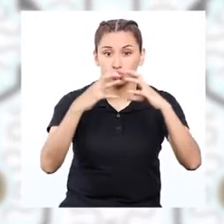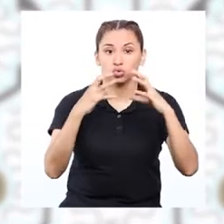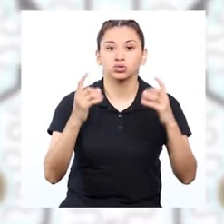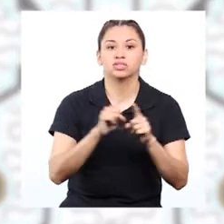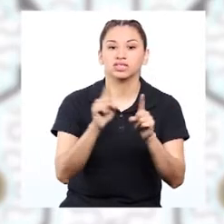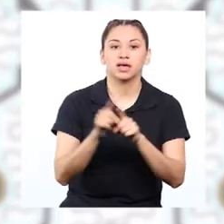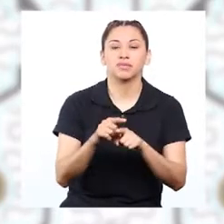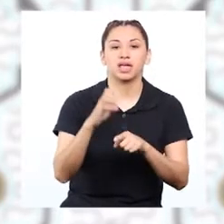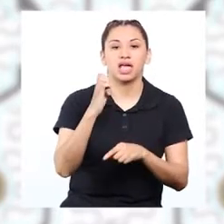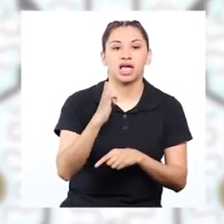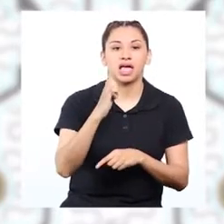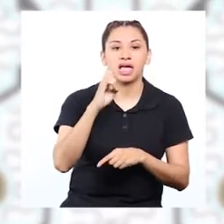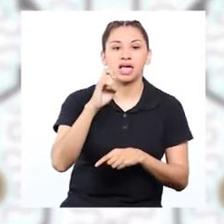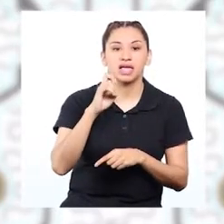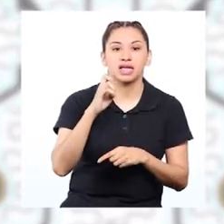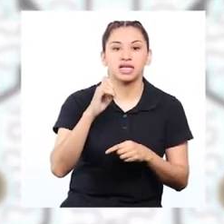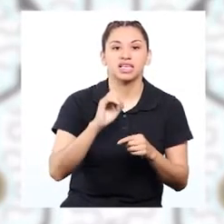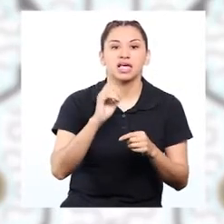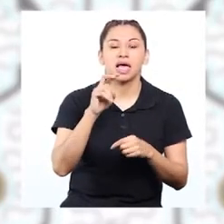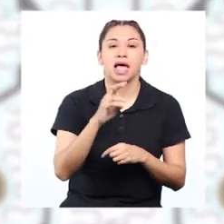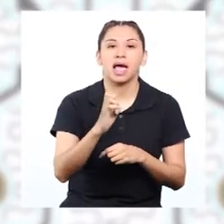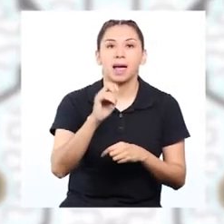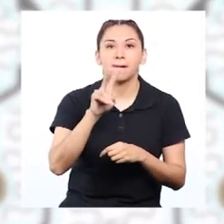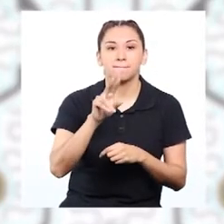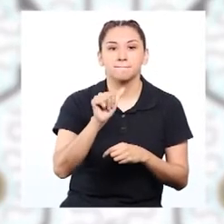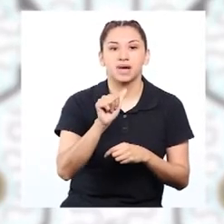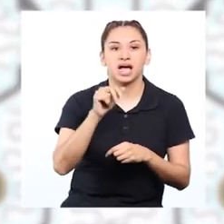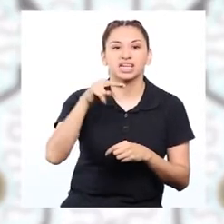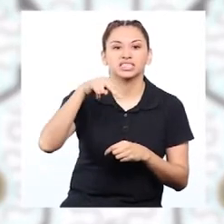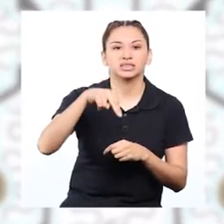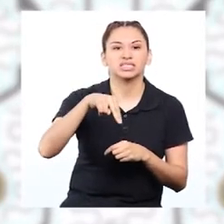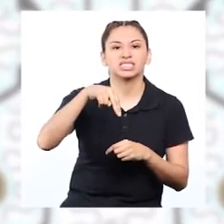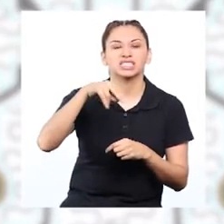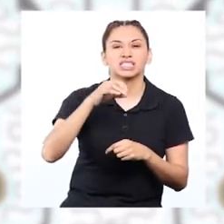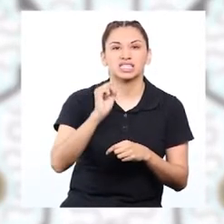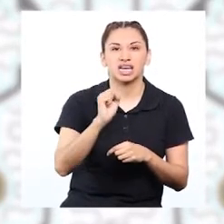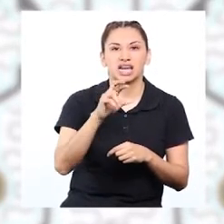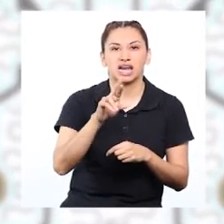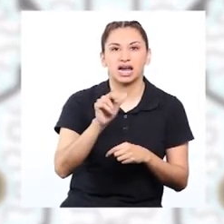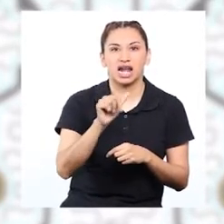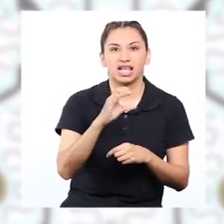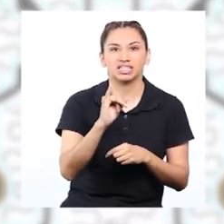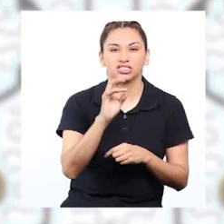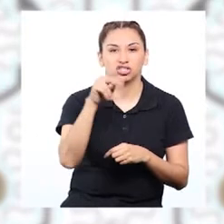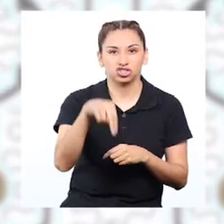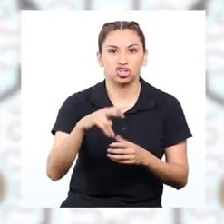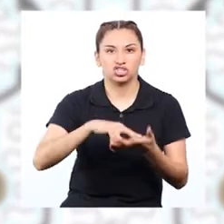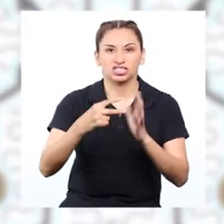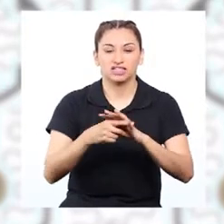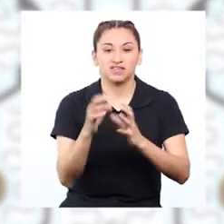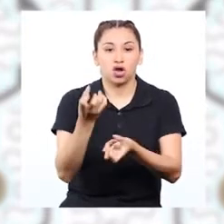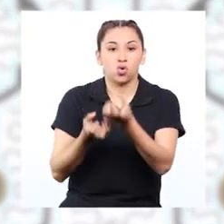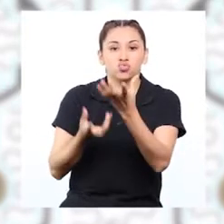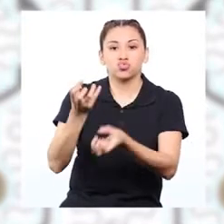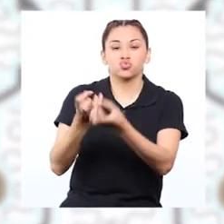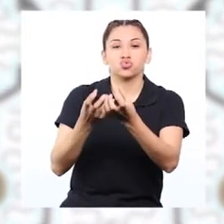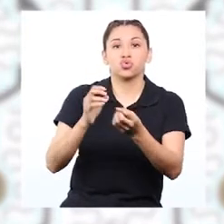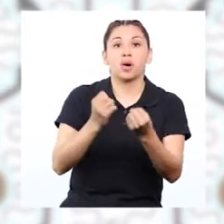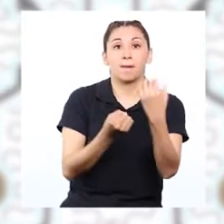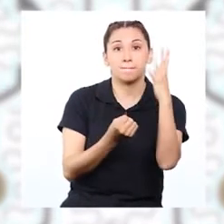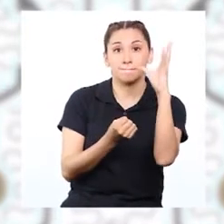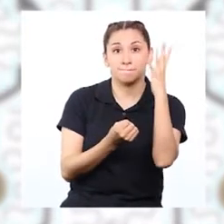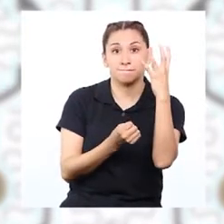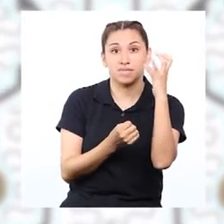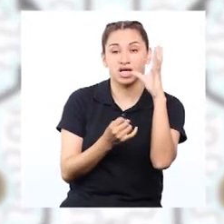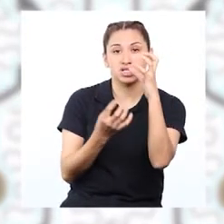mediante la evapotranspiración, que es la combinación de la evaporación y la transpiración. Las plantas